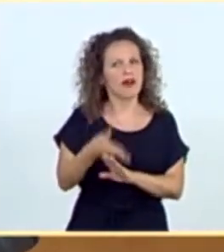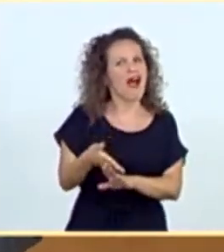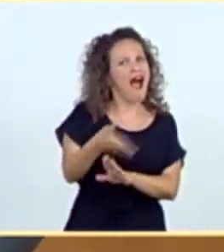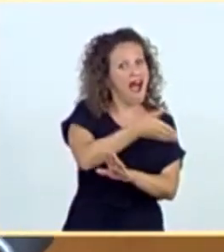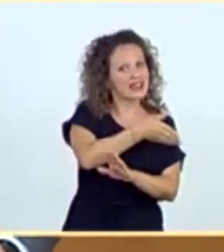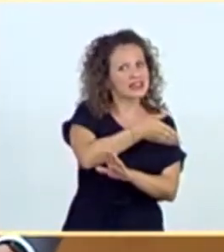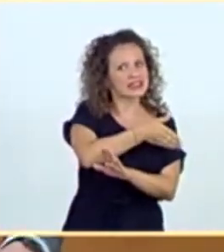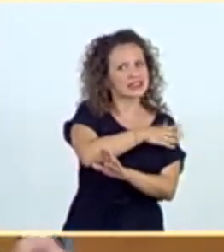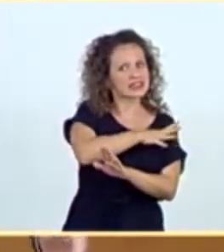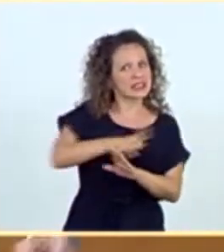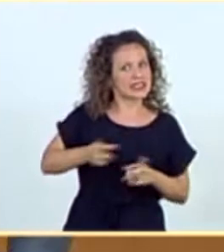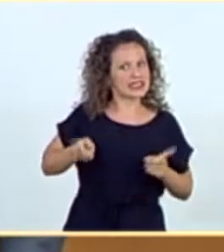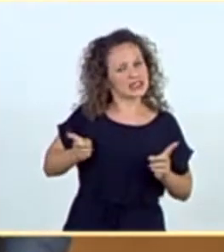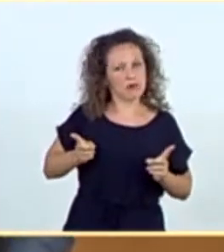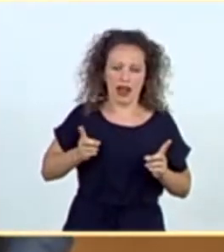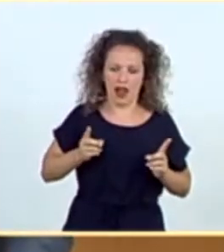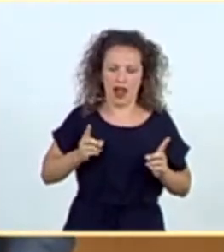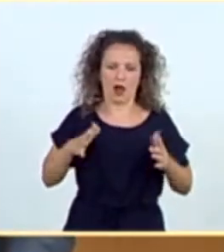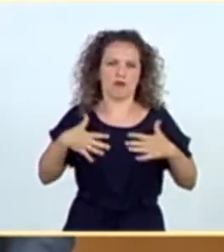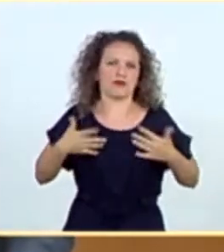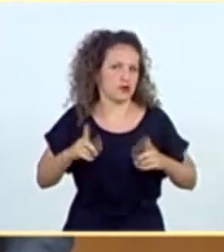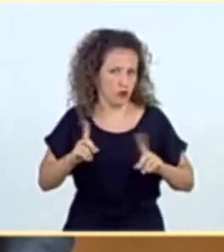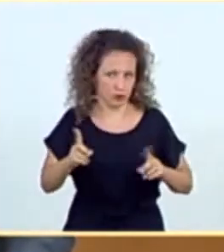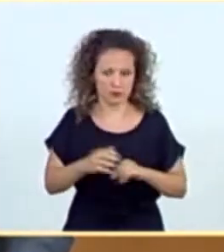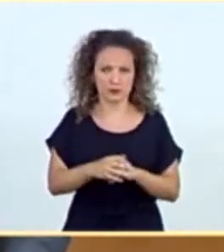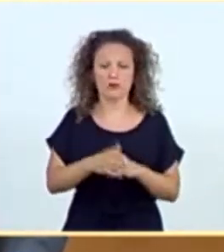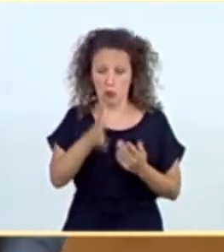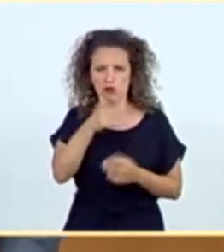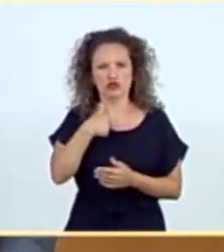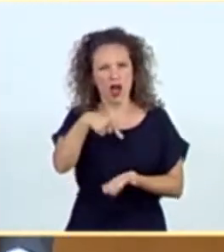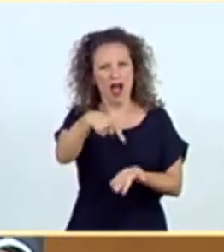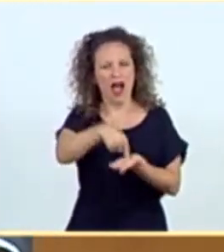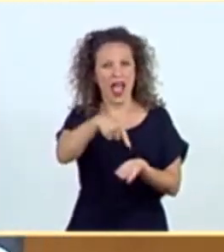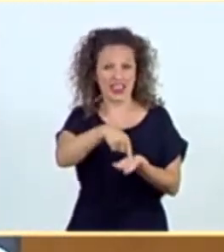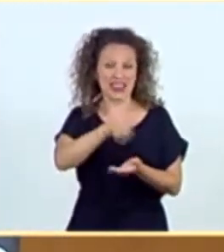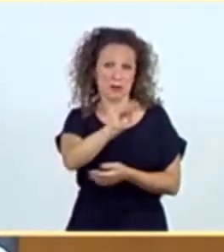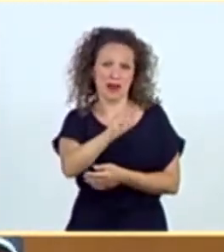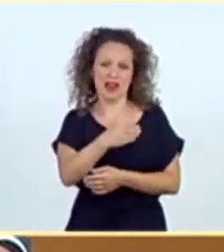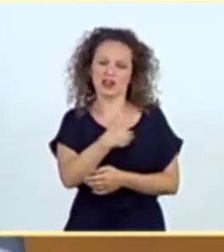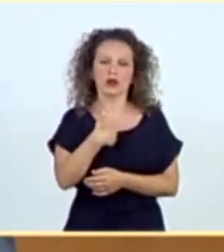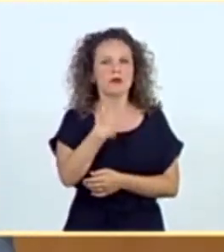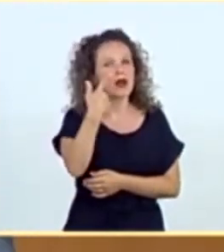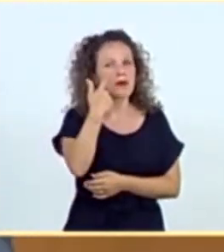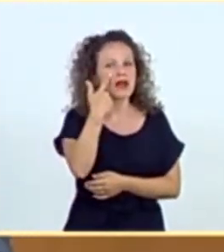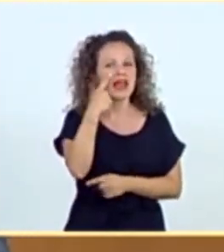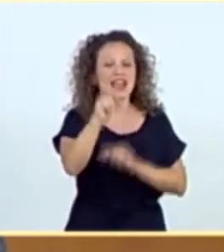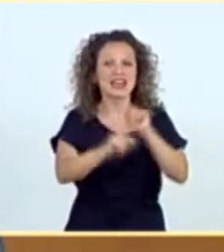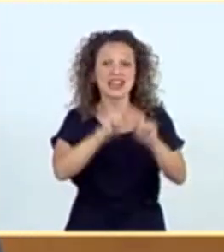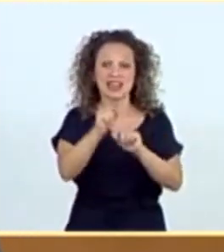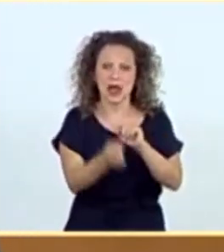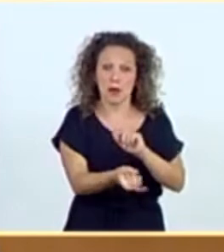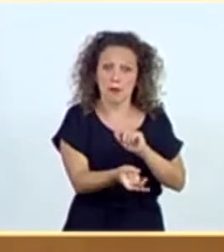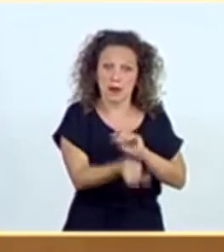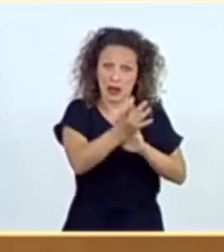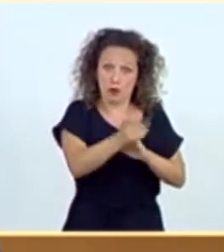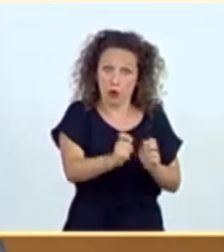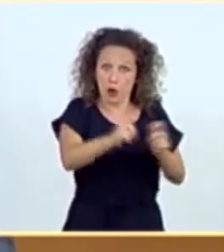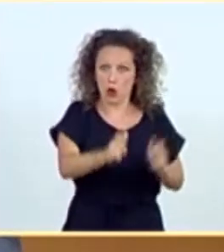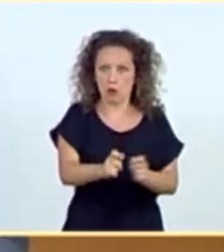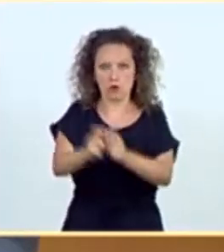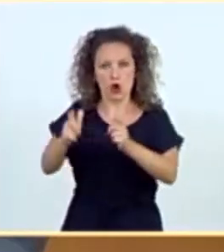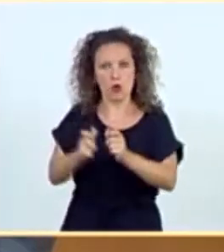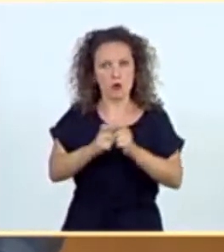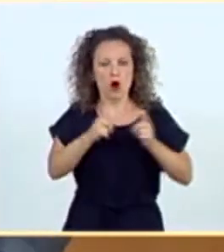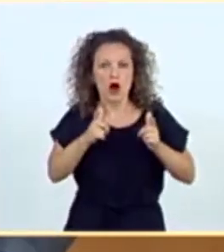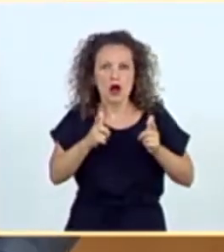venir. Y es de lo que hoy le quiero interpelar, de cómo se piensa anticipar a los rebrotes que ya están afectando a muchas